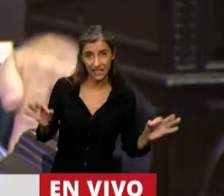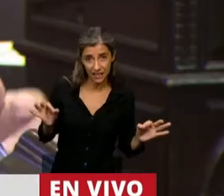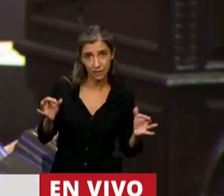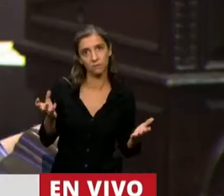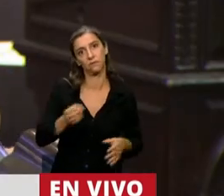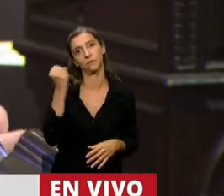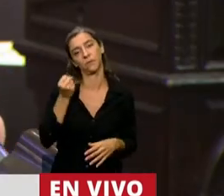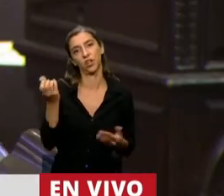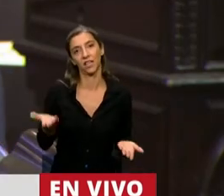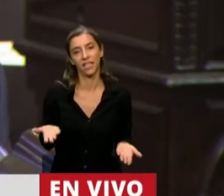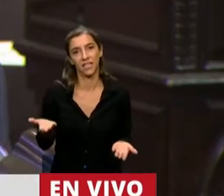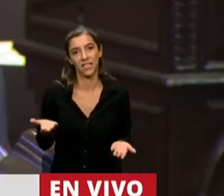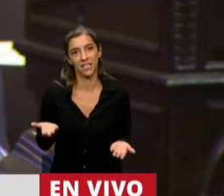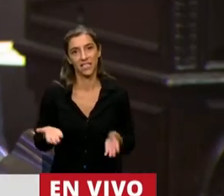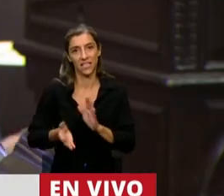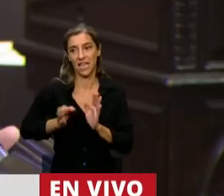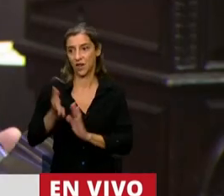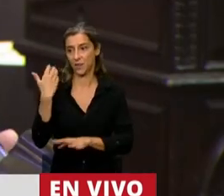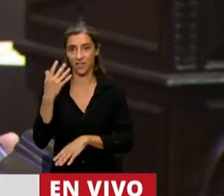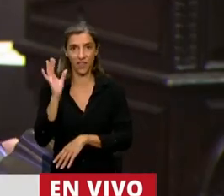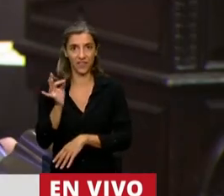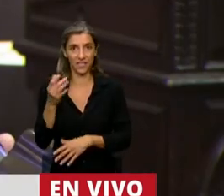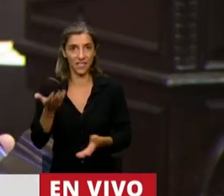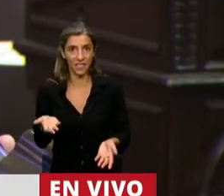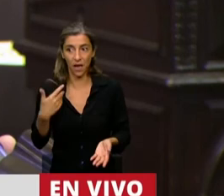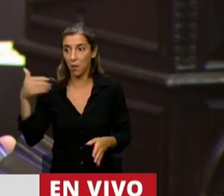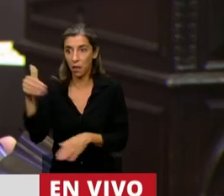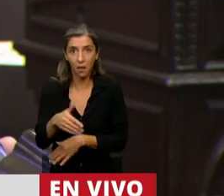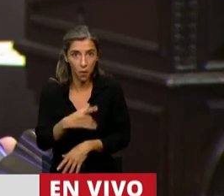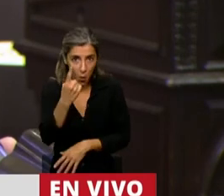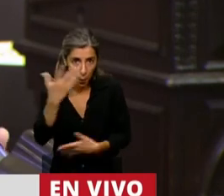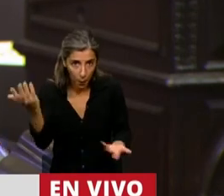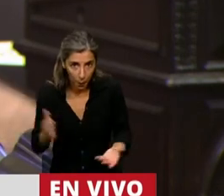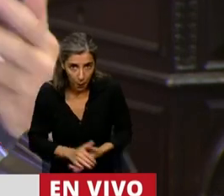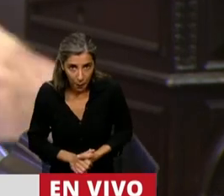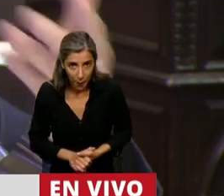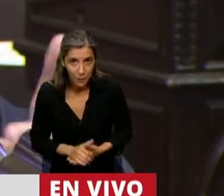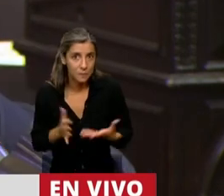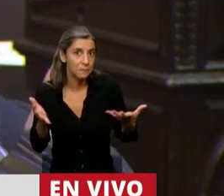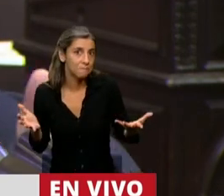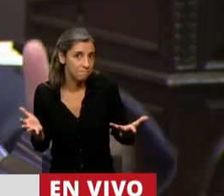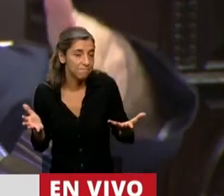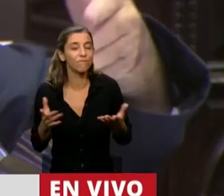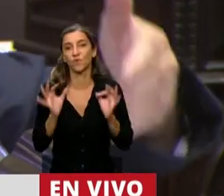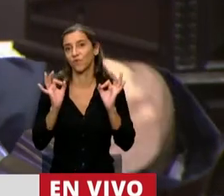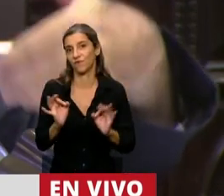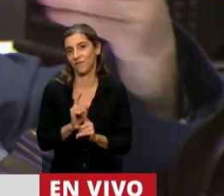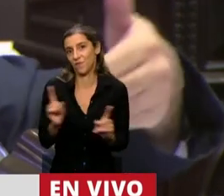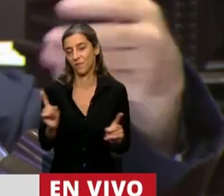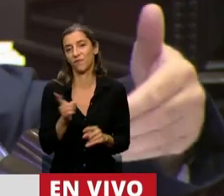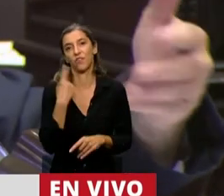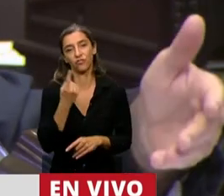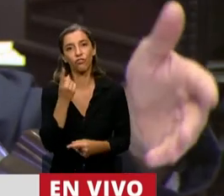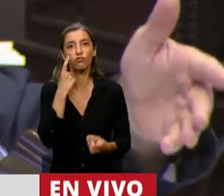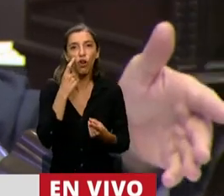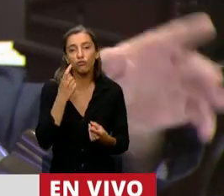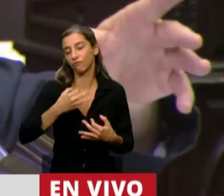Gabinete que asumió en el mes de diciembre del año pasado, creo que lo hemos tenido una sola vez acá. Entonces no es suficiente para control